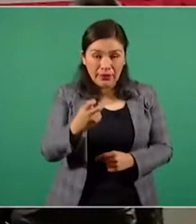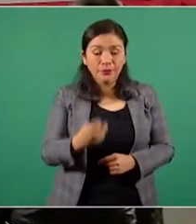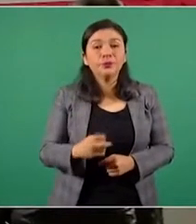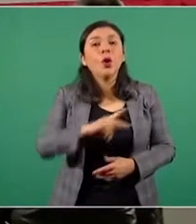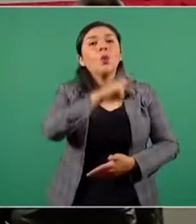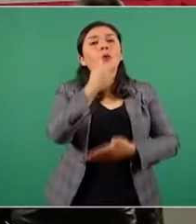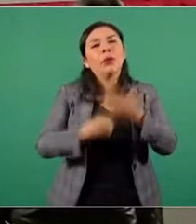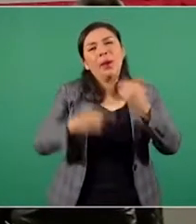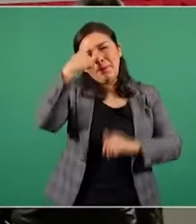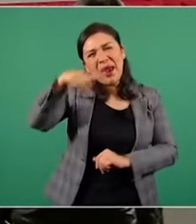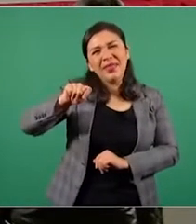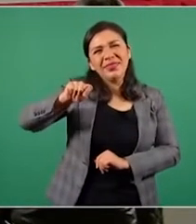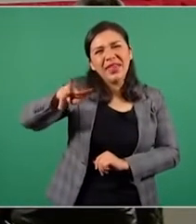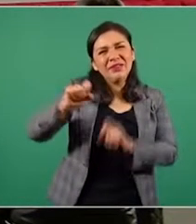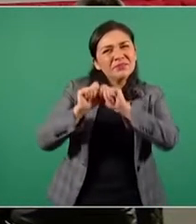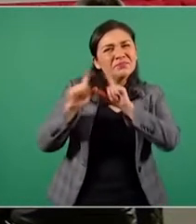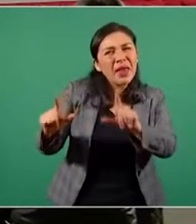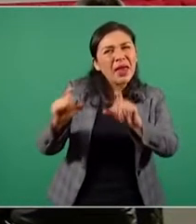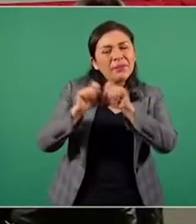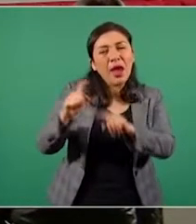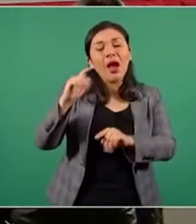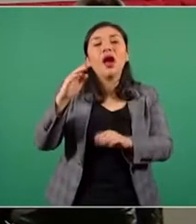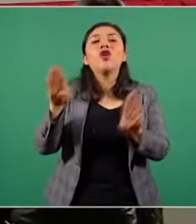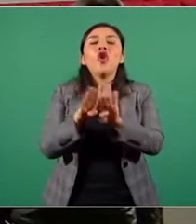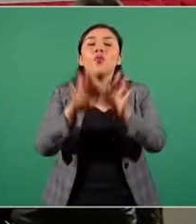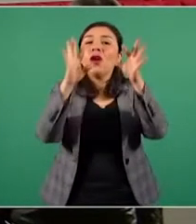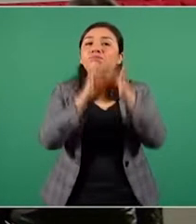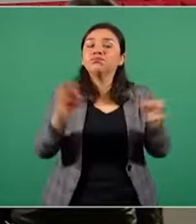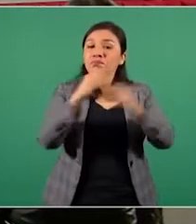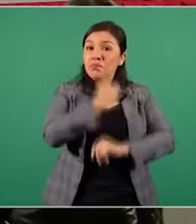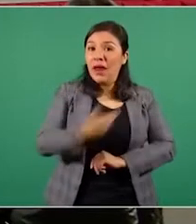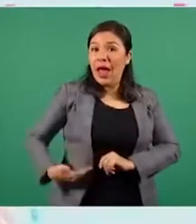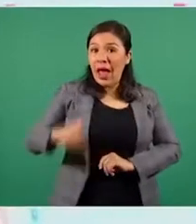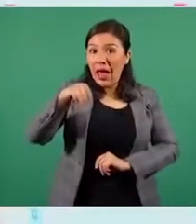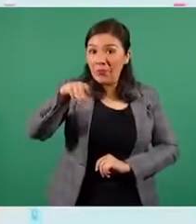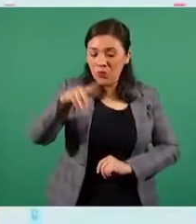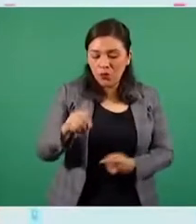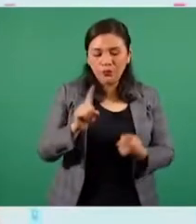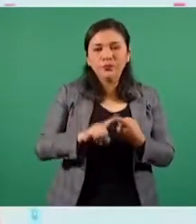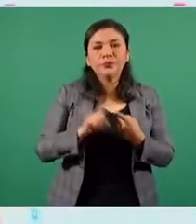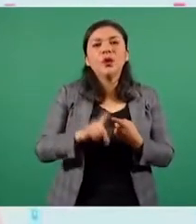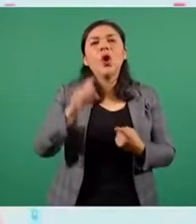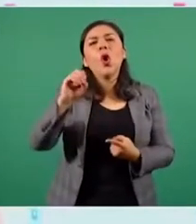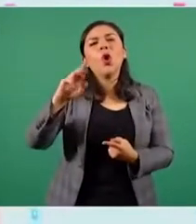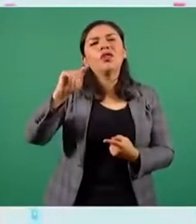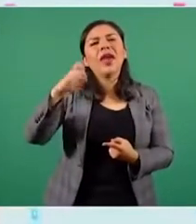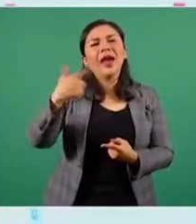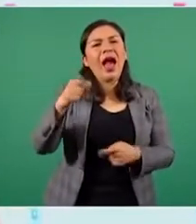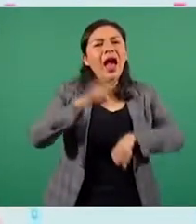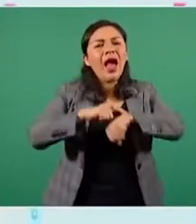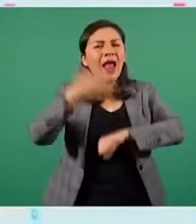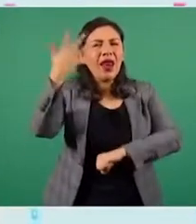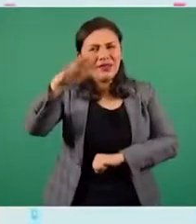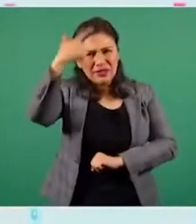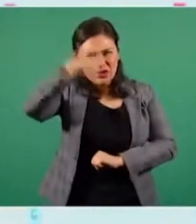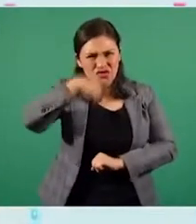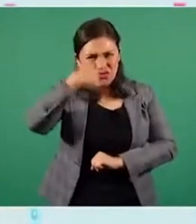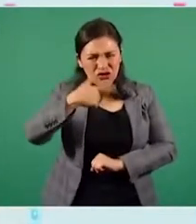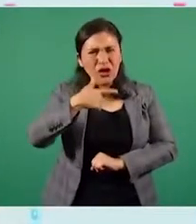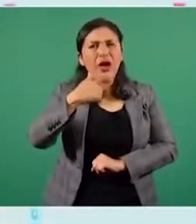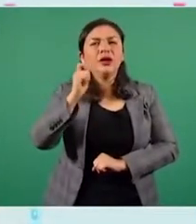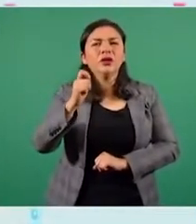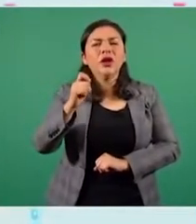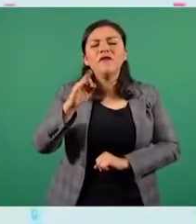programas de televisión con más menciones al presidente de México destacan, con Ortega a las 10, que conduce Guillermo Ortega en El